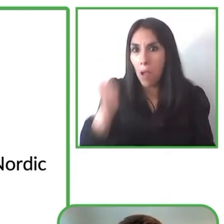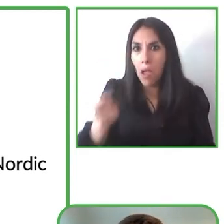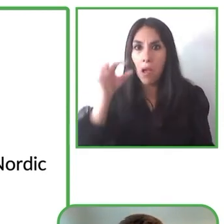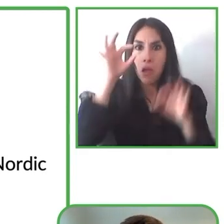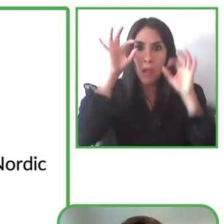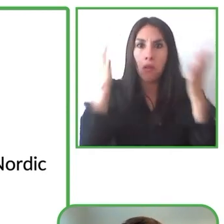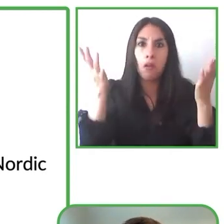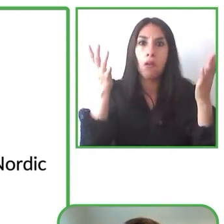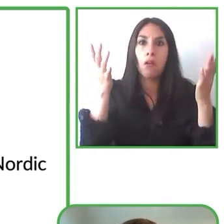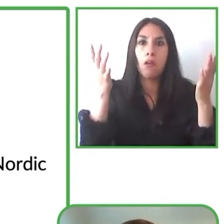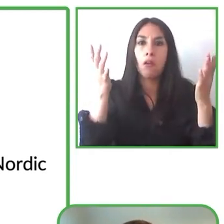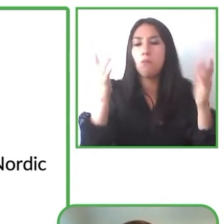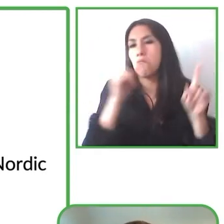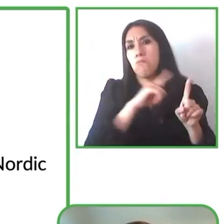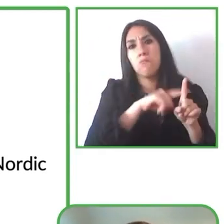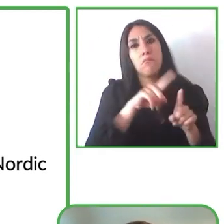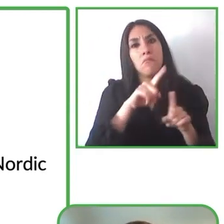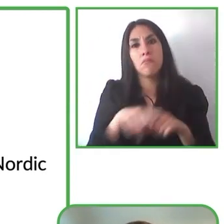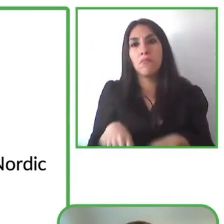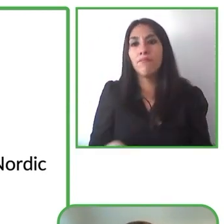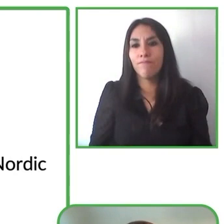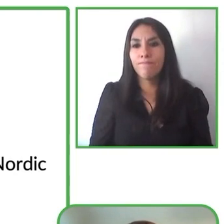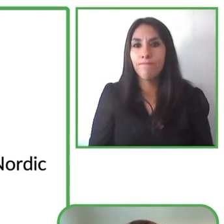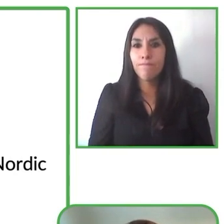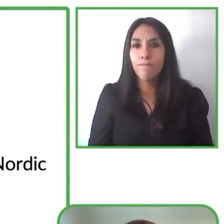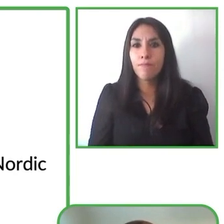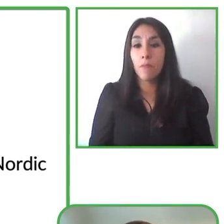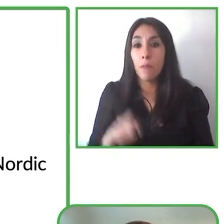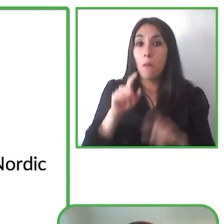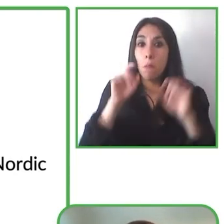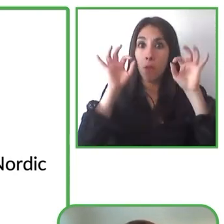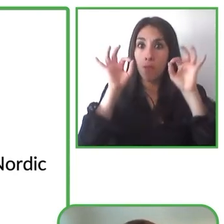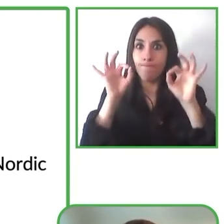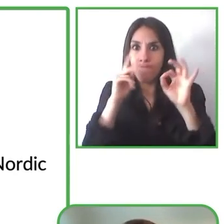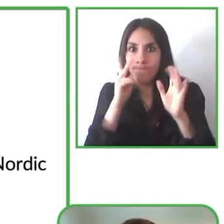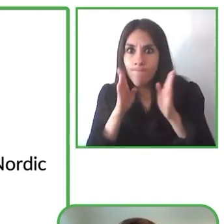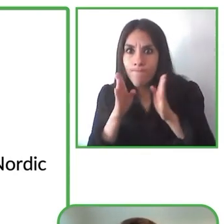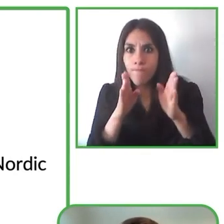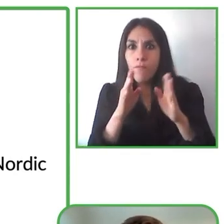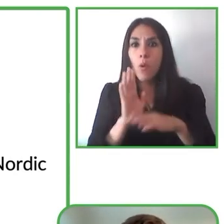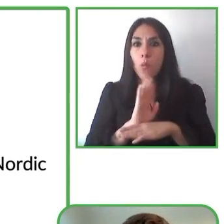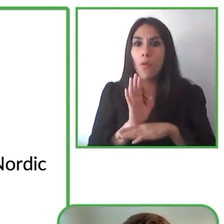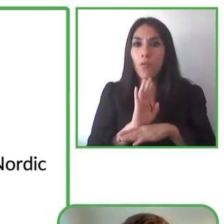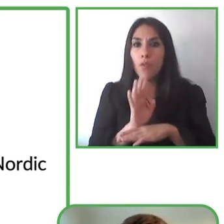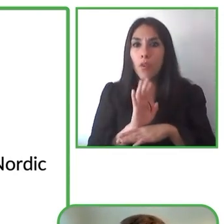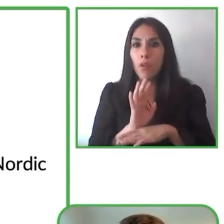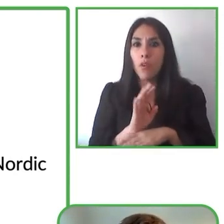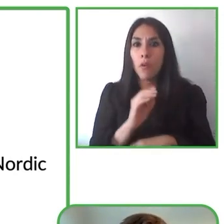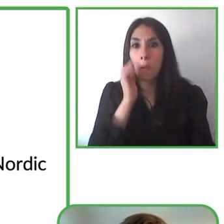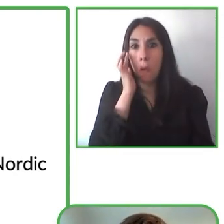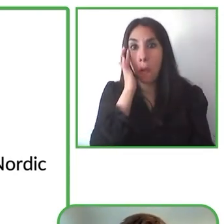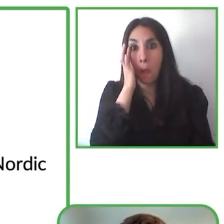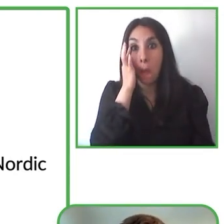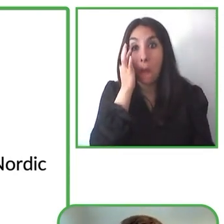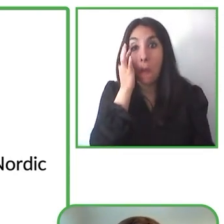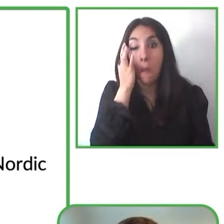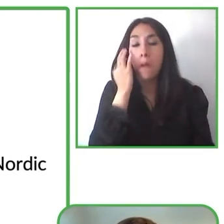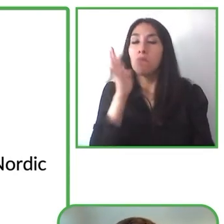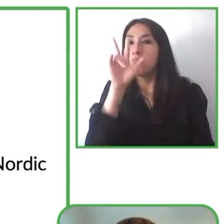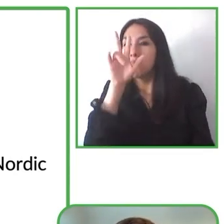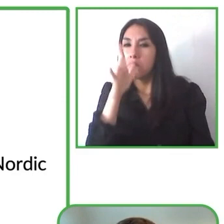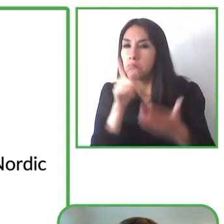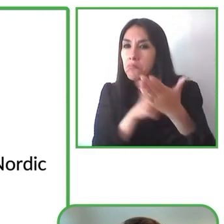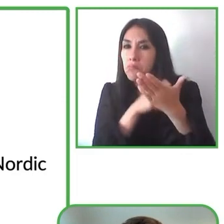en el app también presionas play y el app escucha al audio y